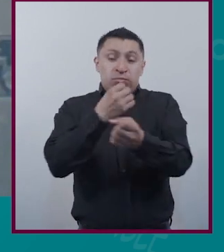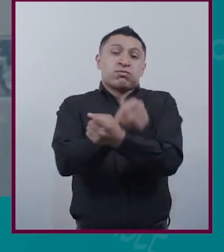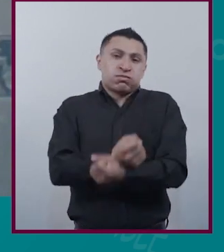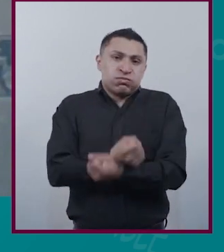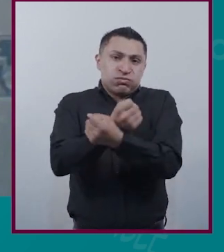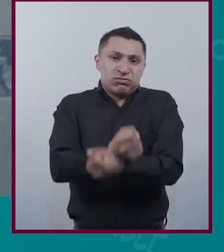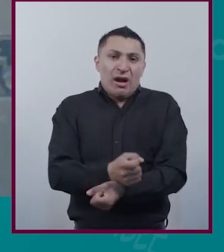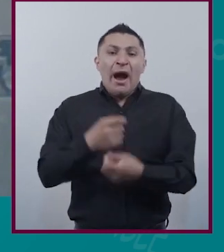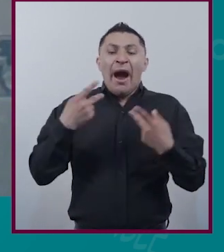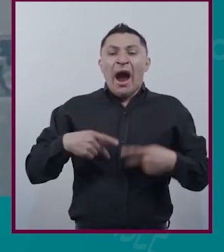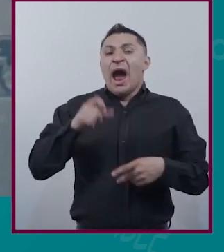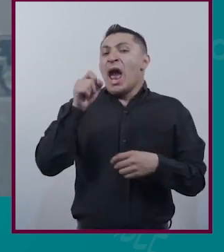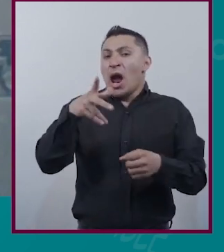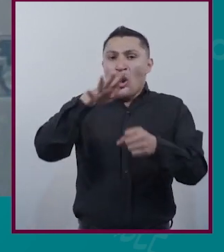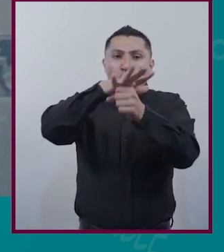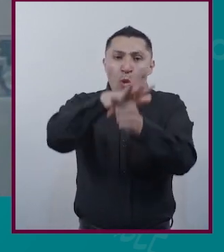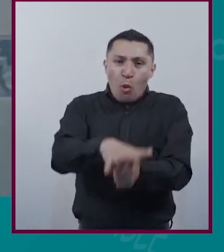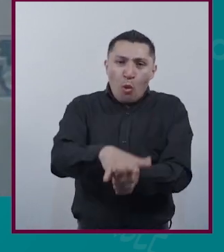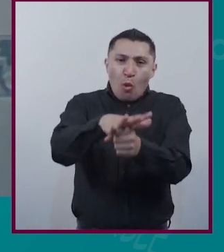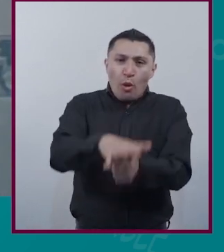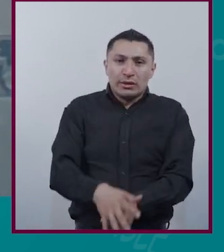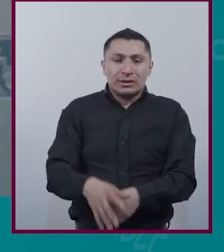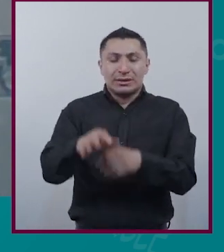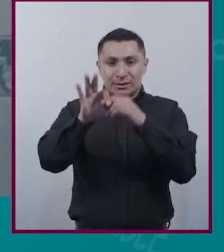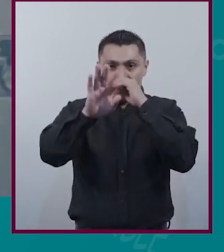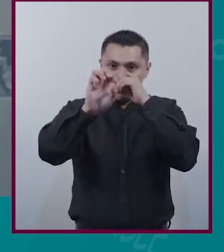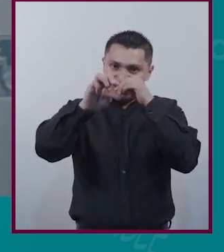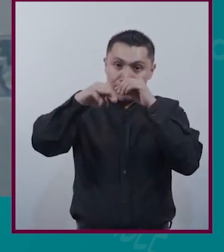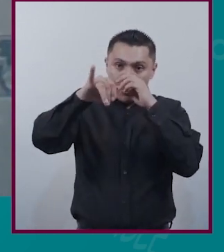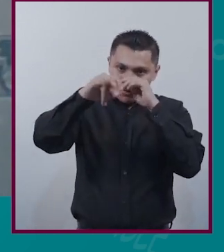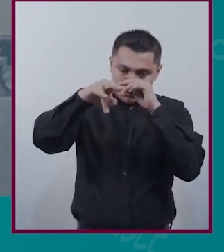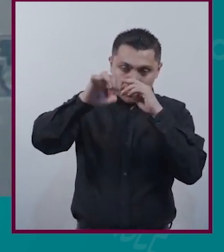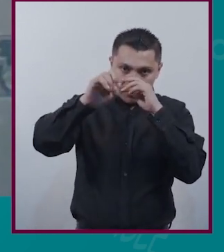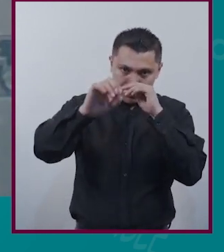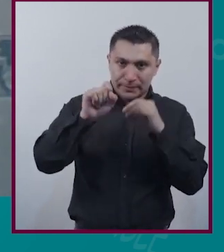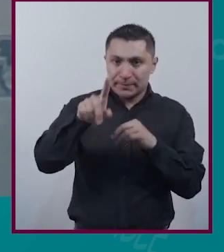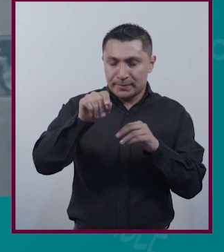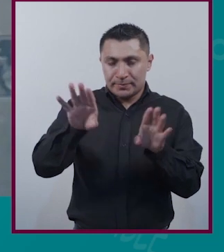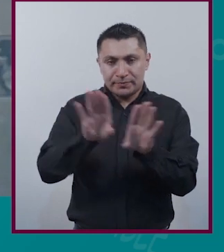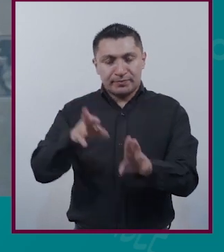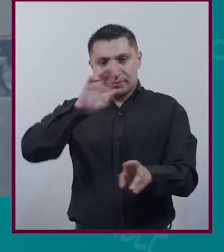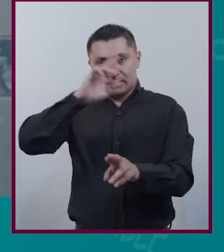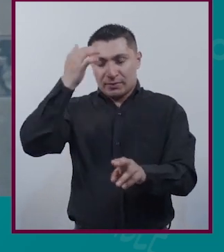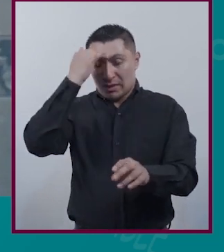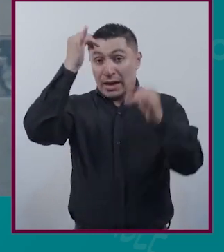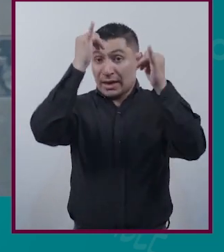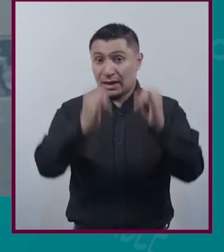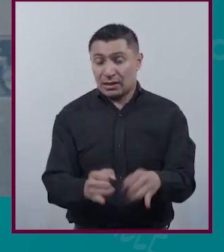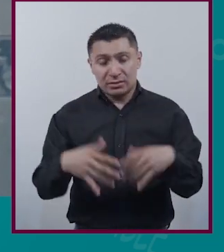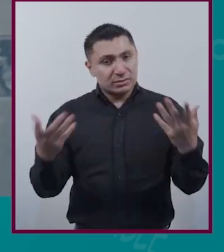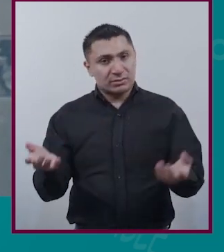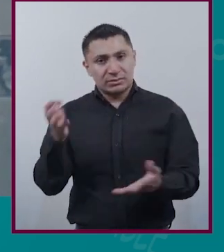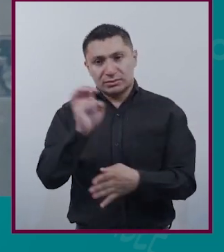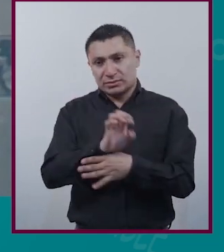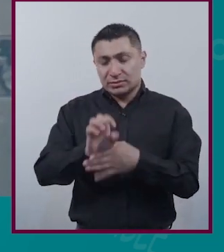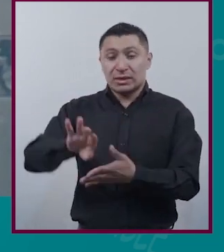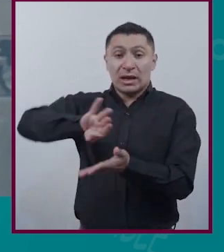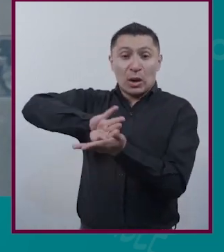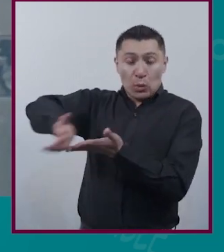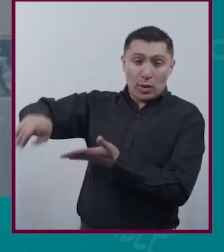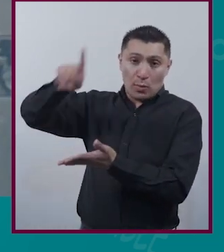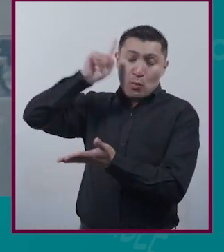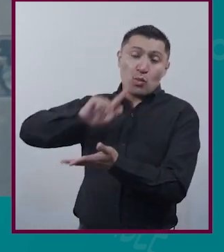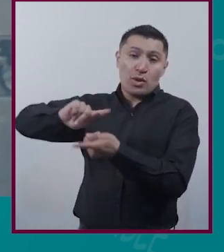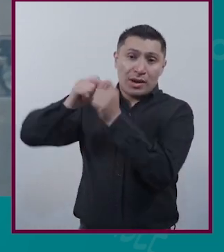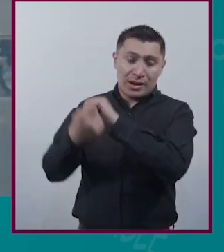También eran personas Que eran sometidas Y el feminismo Y También va a buscar Que se les reconozca Como individuos Entonces La exclusión De las mujeres Trans